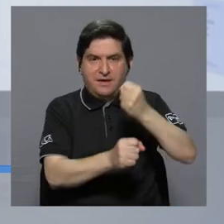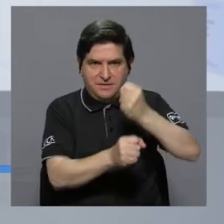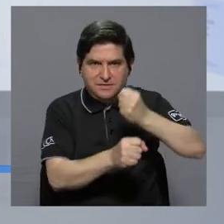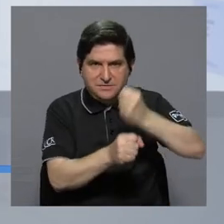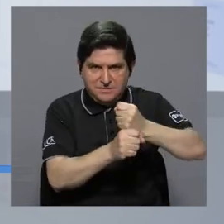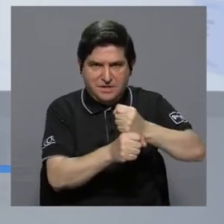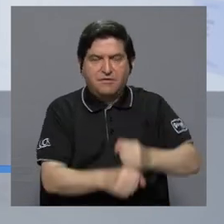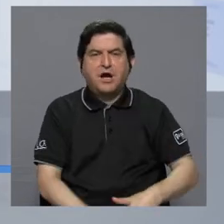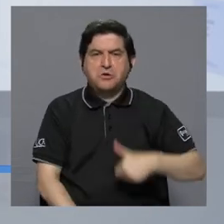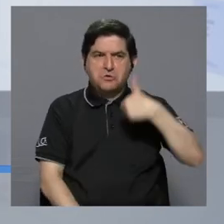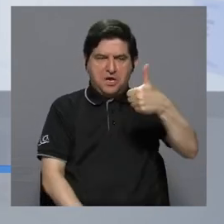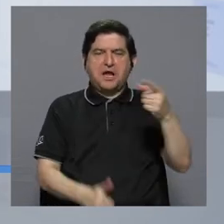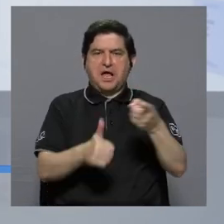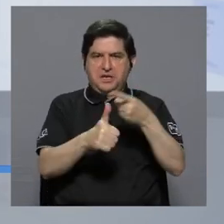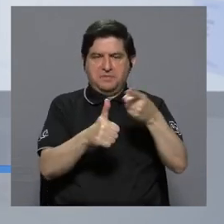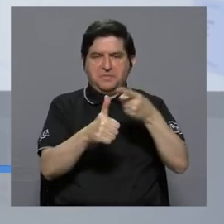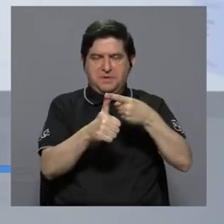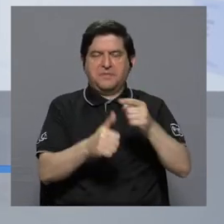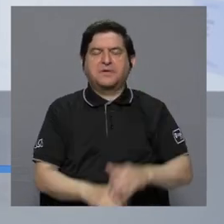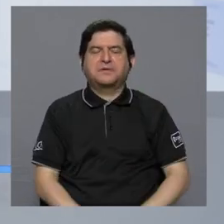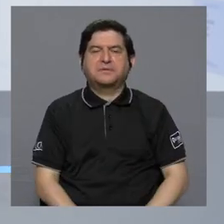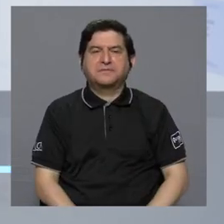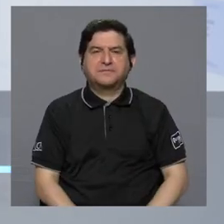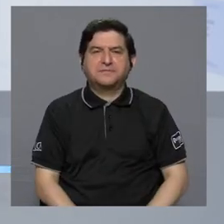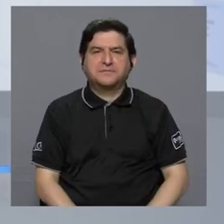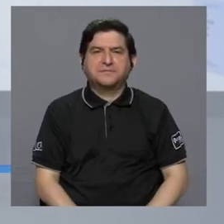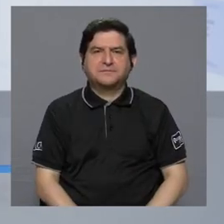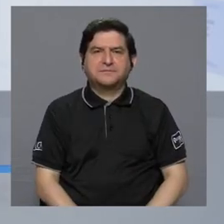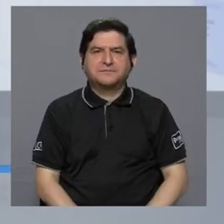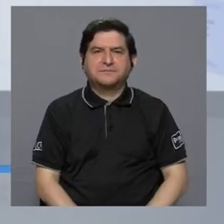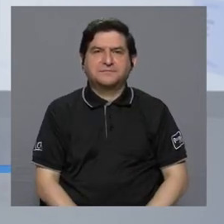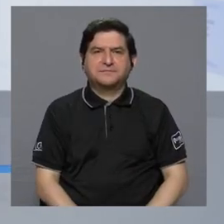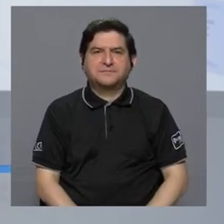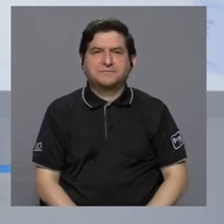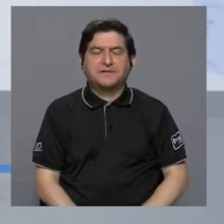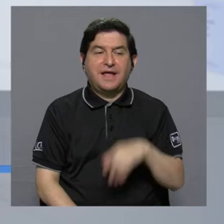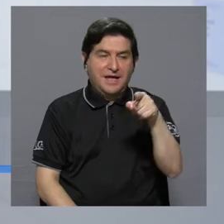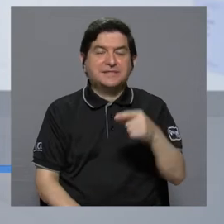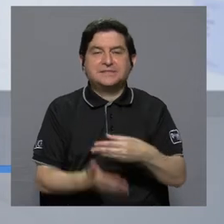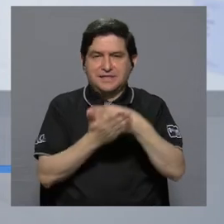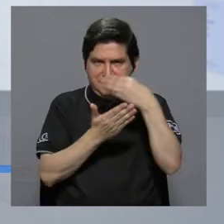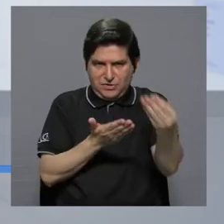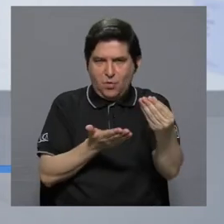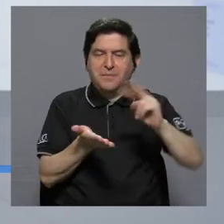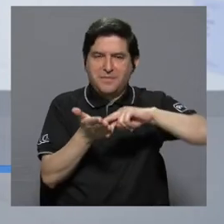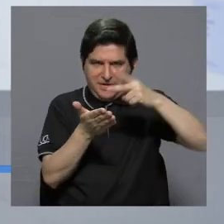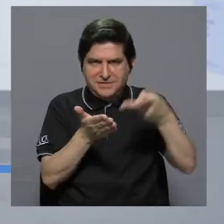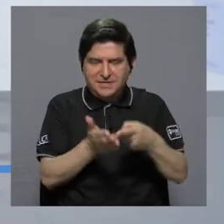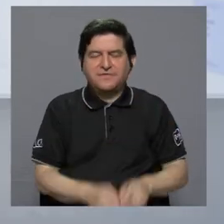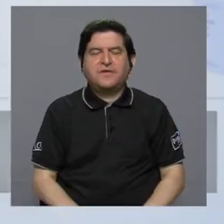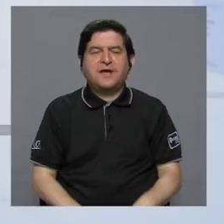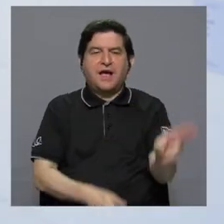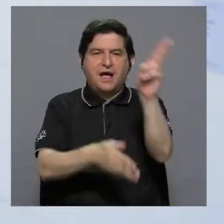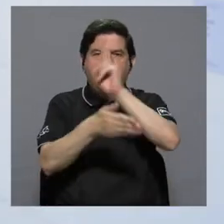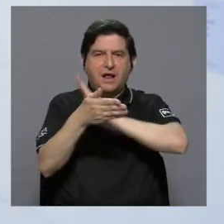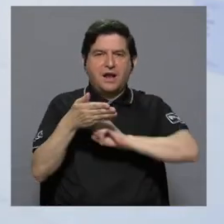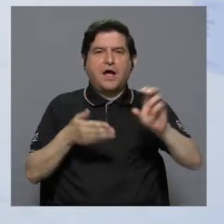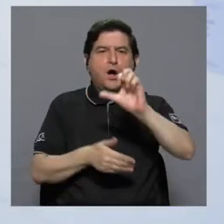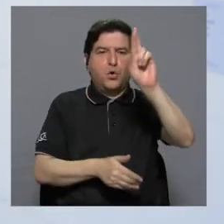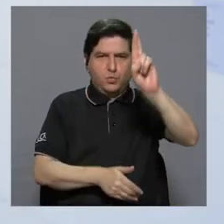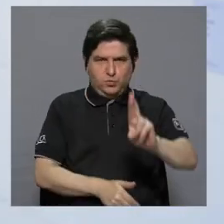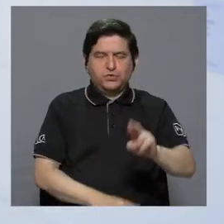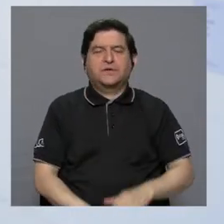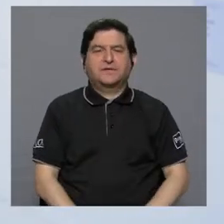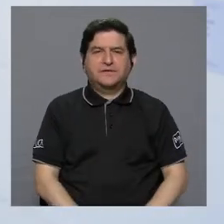obra que gana el primer premio es de adquisición. Eso significa que la Universidad de